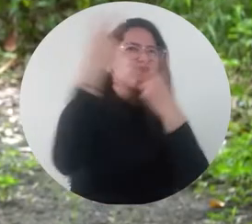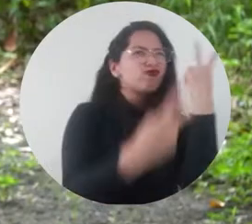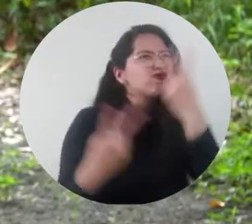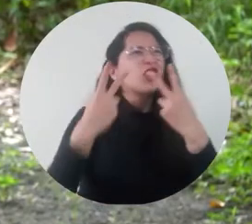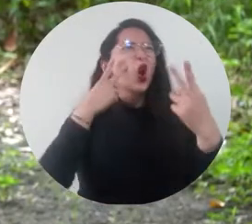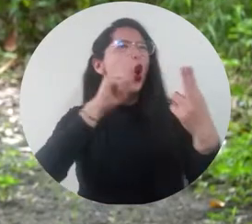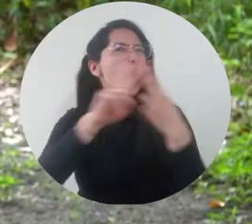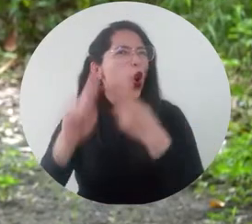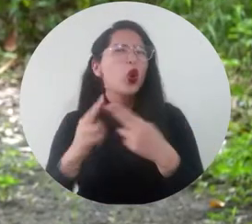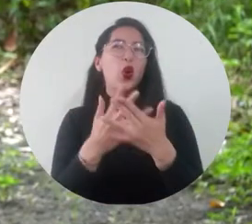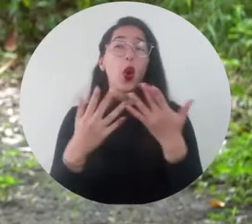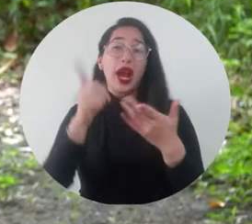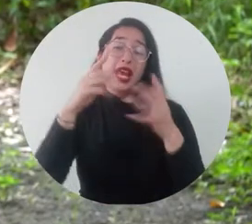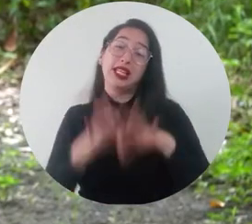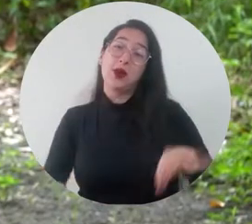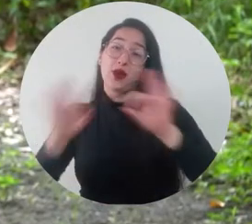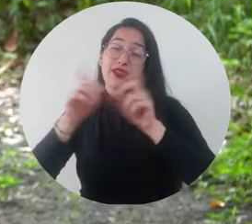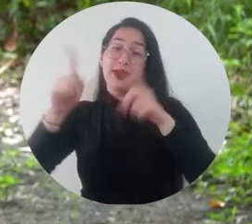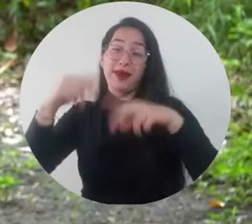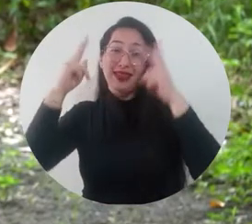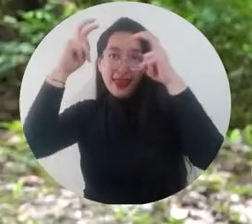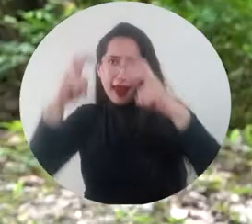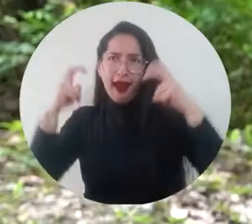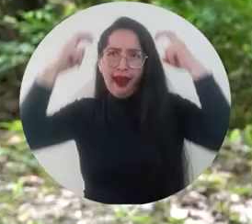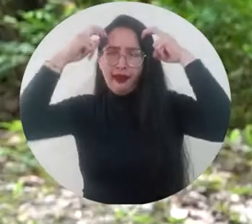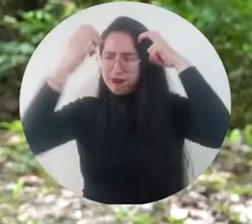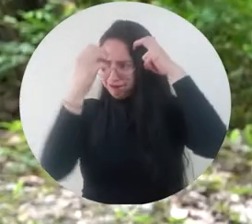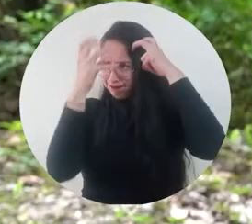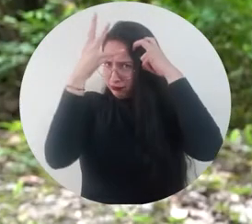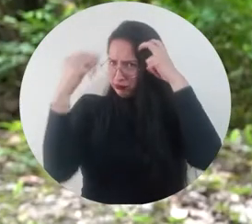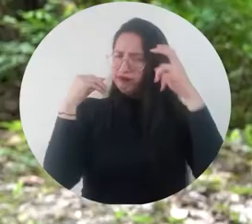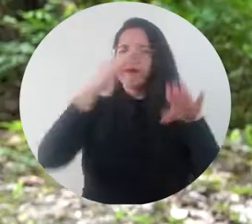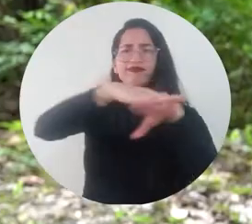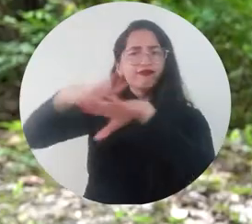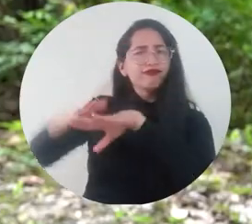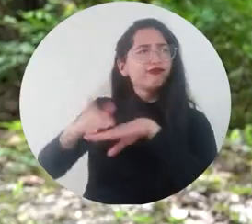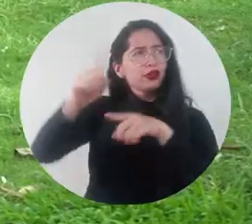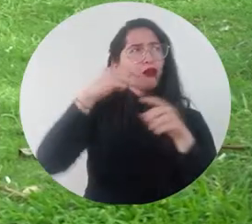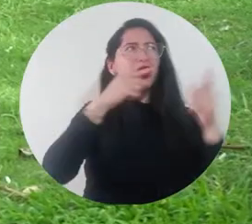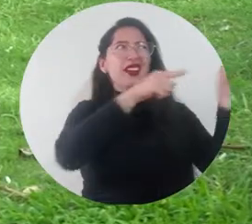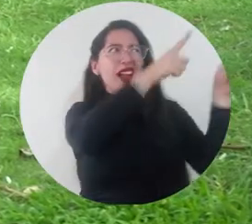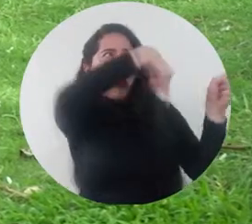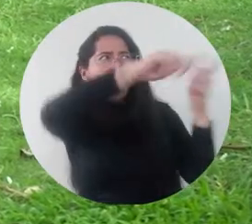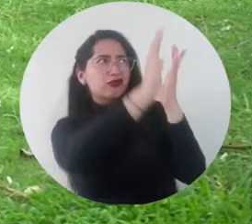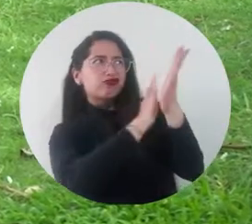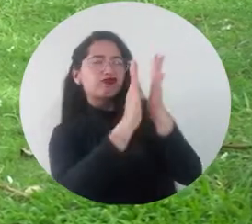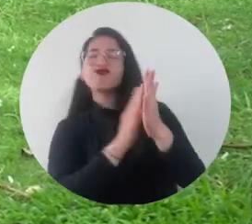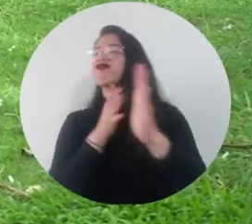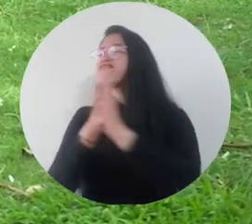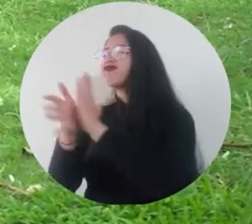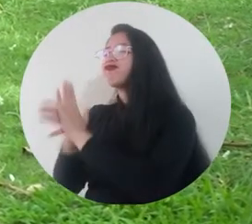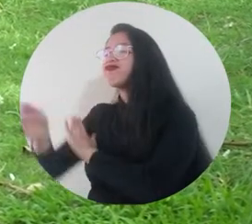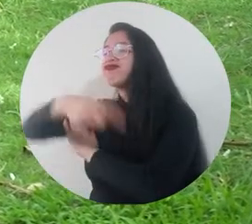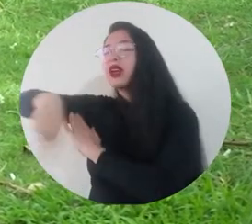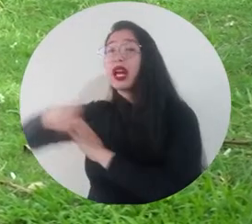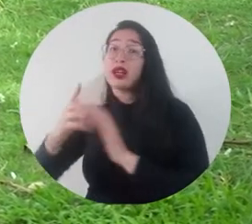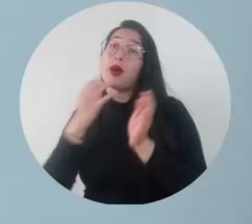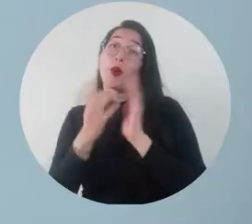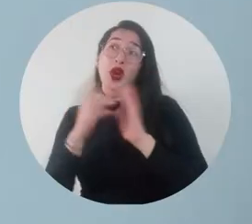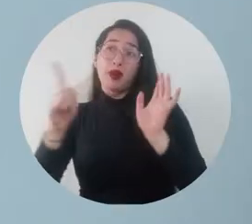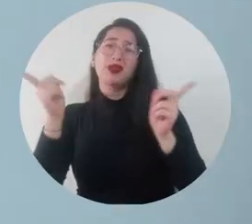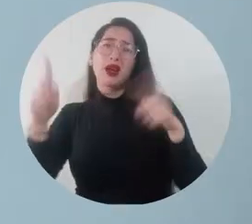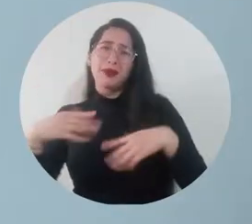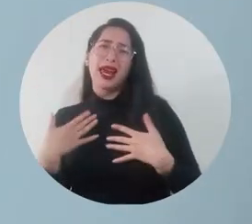ciencia y la generación del conocimiento es bastante importante para desarrollar espacios que permitan que las especies de aves dejen de ser